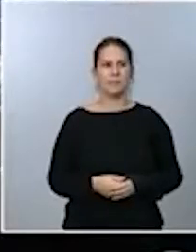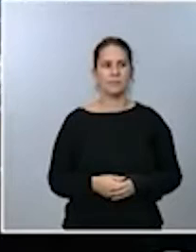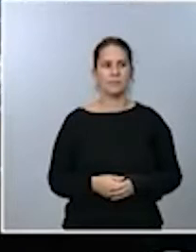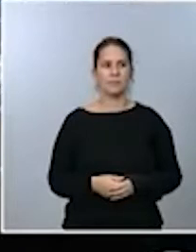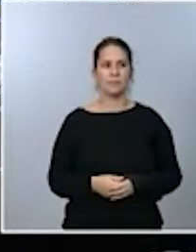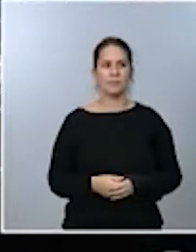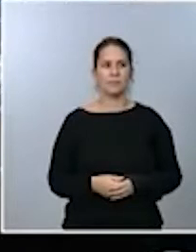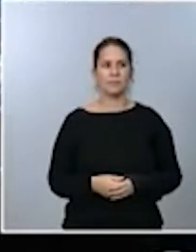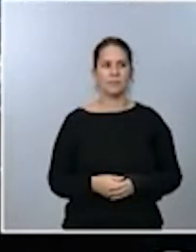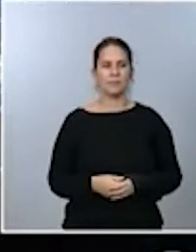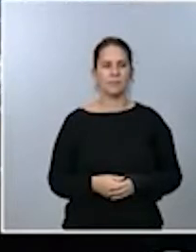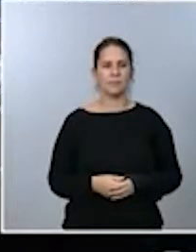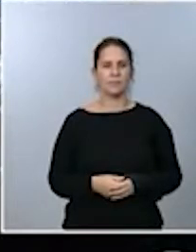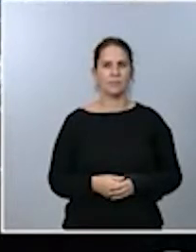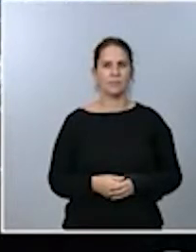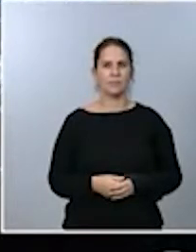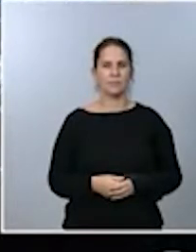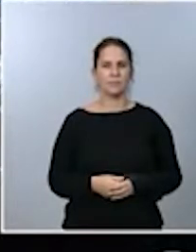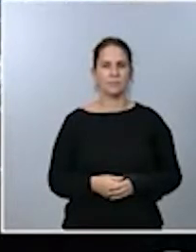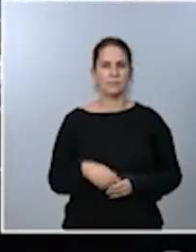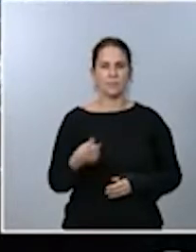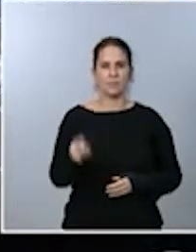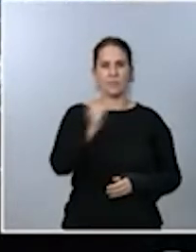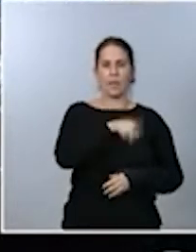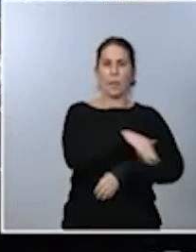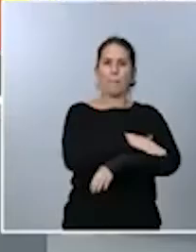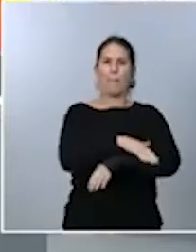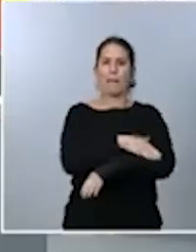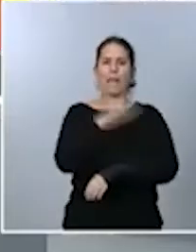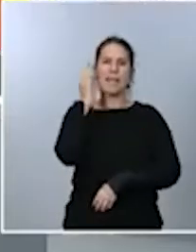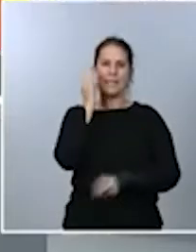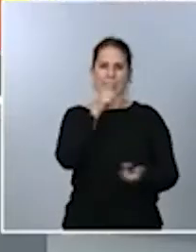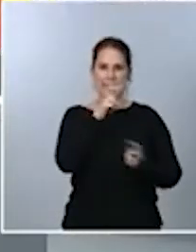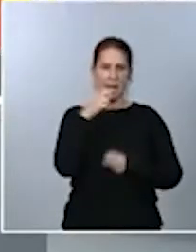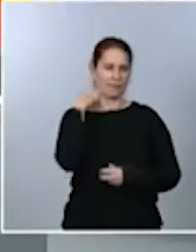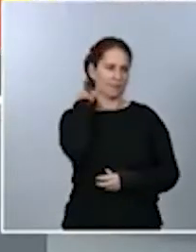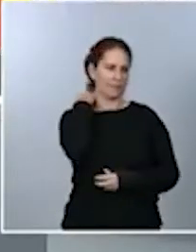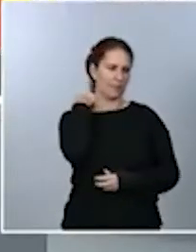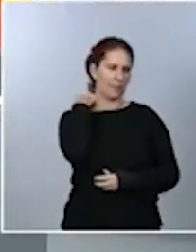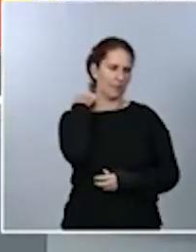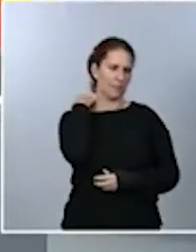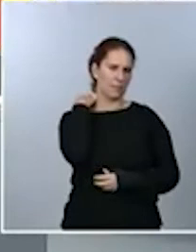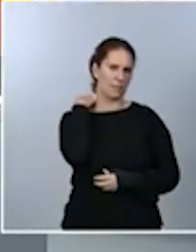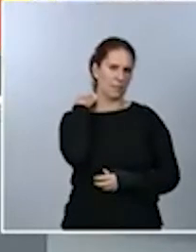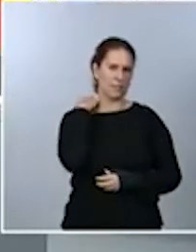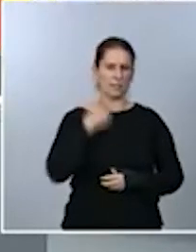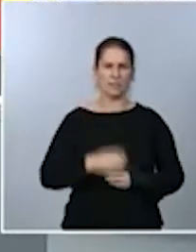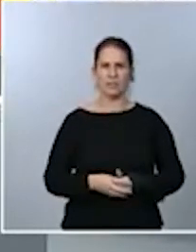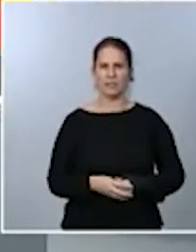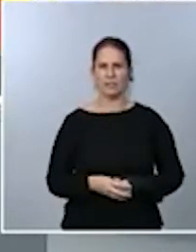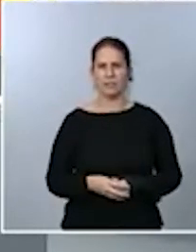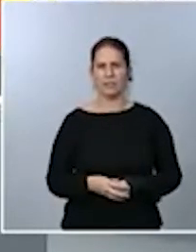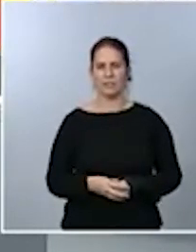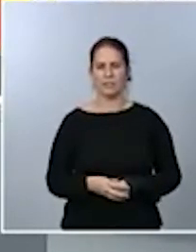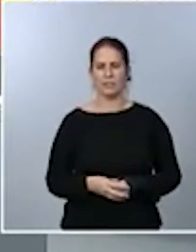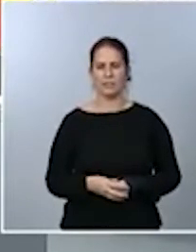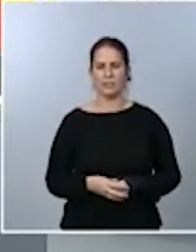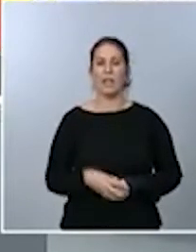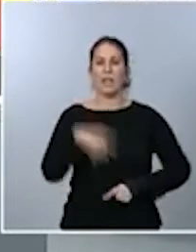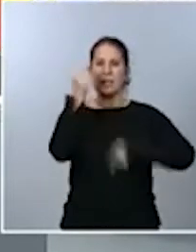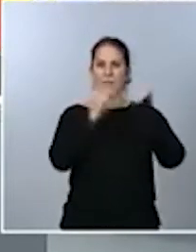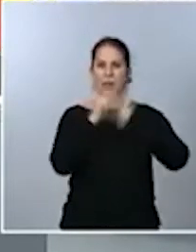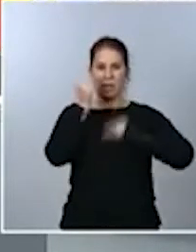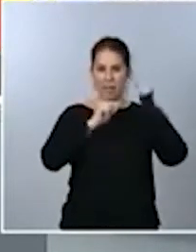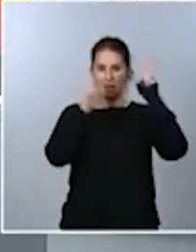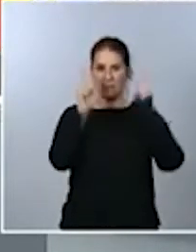Ministros. Y luego a la ministra de Hacienda sobre el tema de presupuestos y relacionado con la pandemia. ¿Va a haber algún